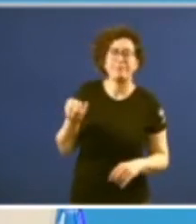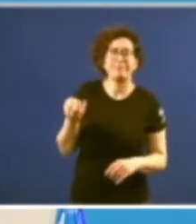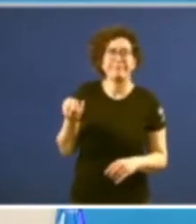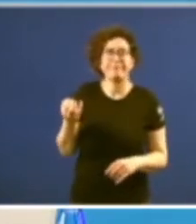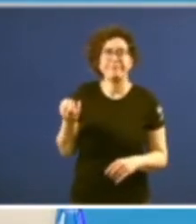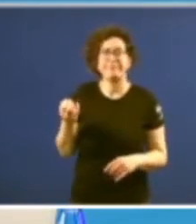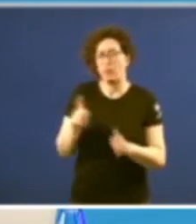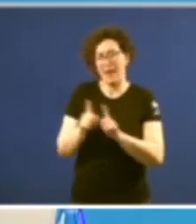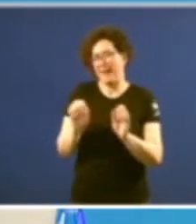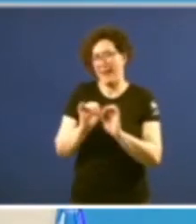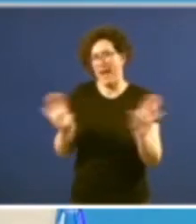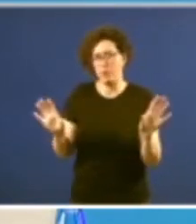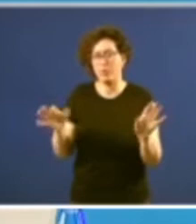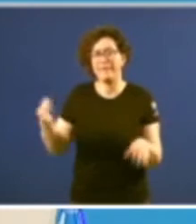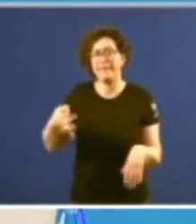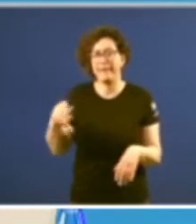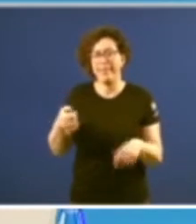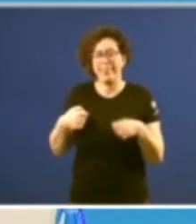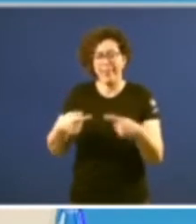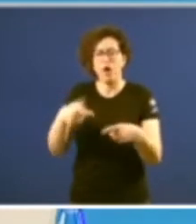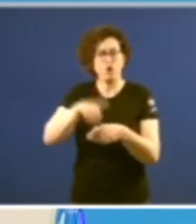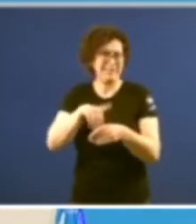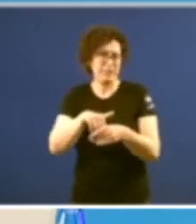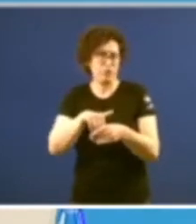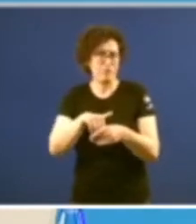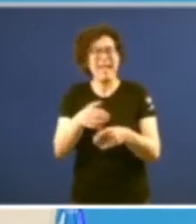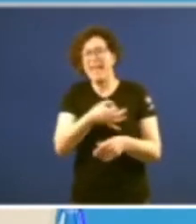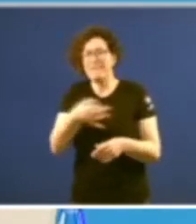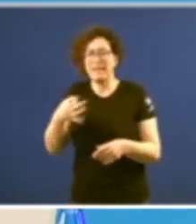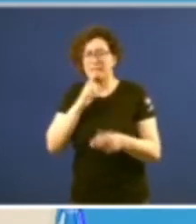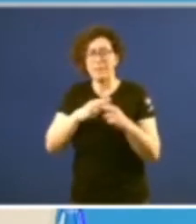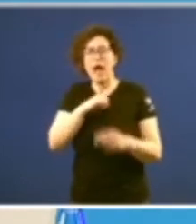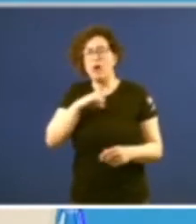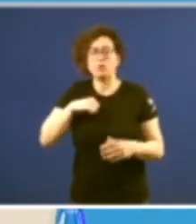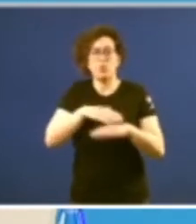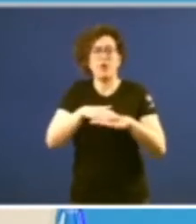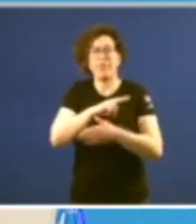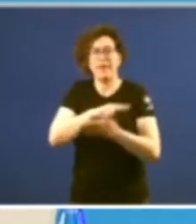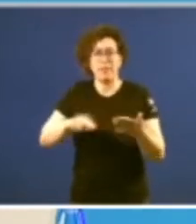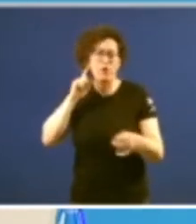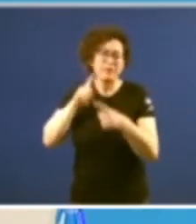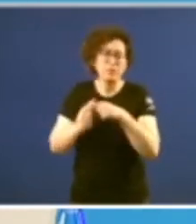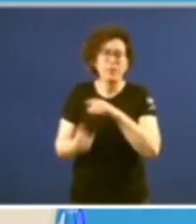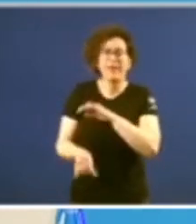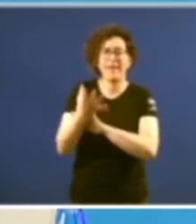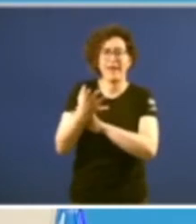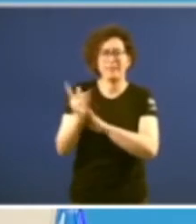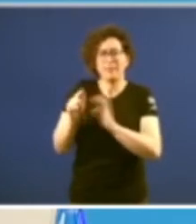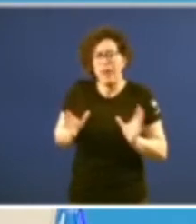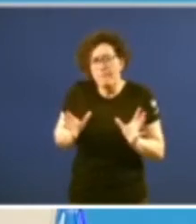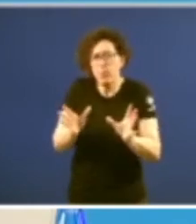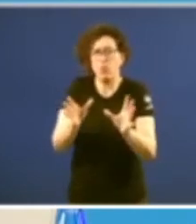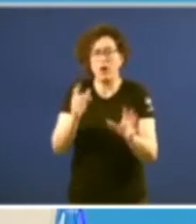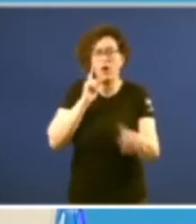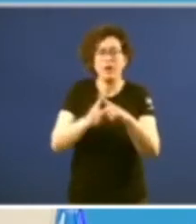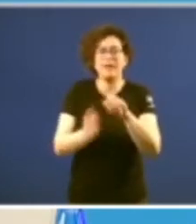estaba clara basicamente era dotar de contenido e eficácia ao autogobierno de Galicia e crear empujar para